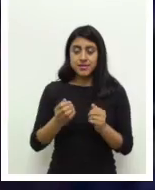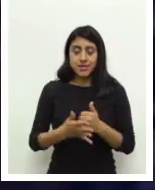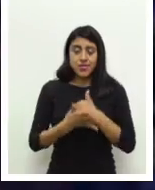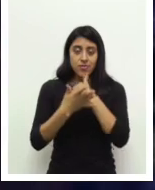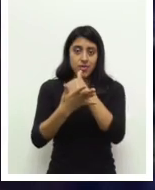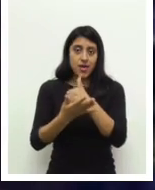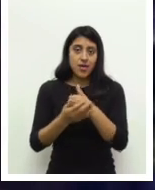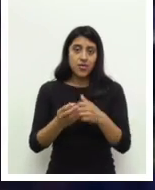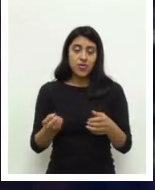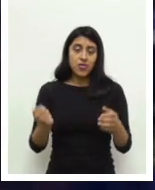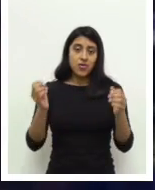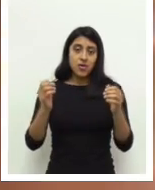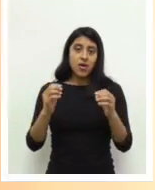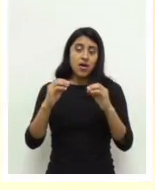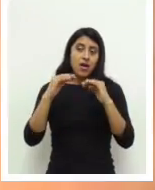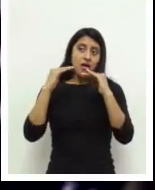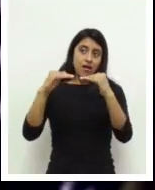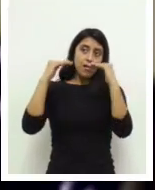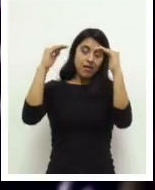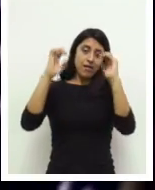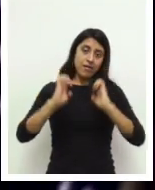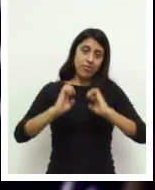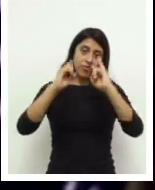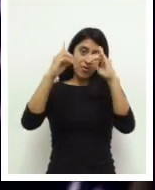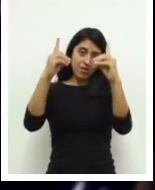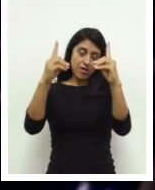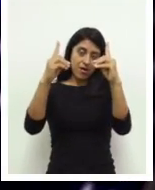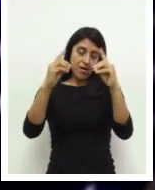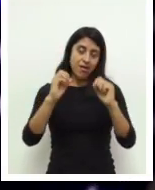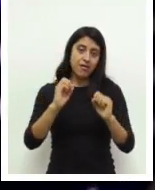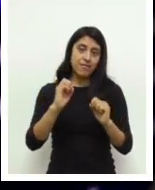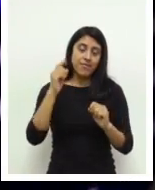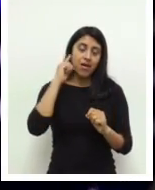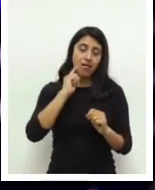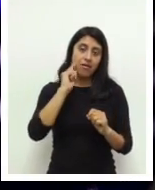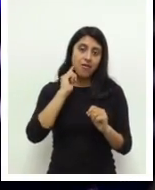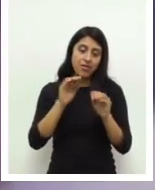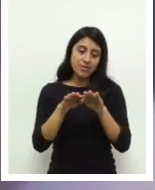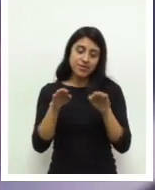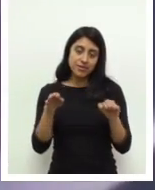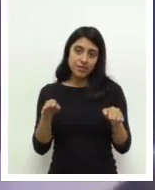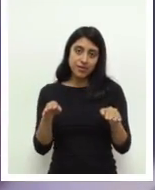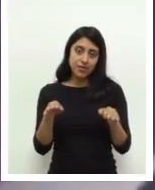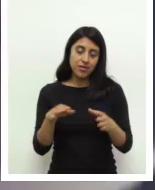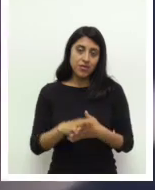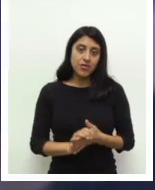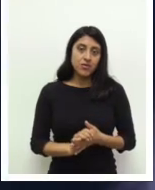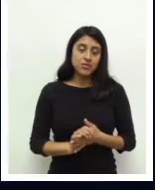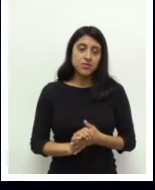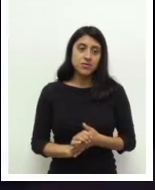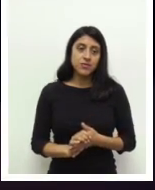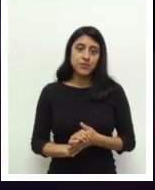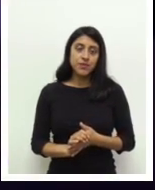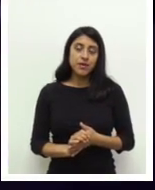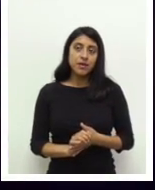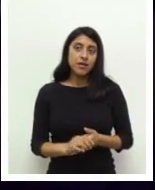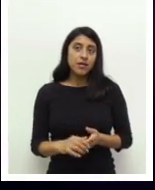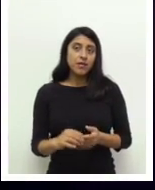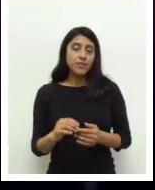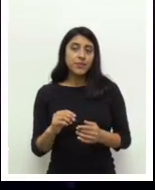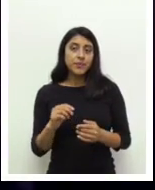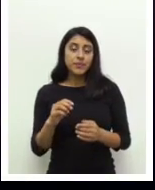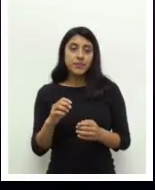nuevos músicos. Pues trabajan con niños y jóvenes inculcándoles la importancia de ser disciplinado y